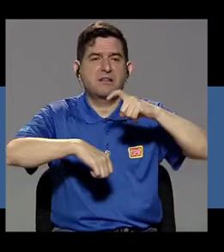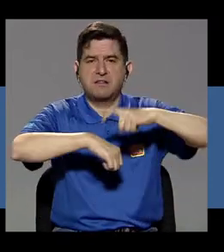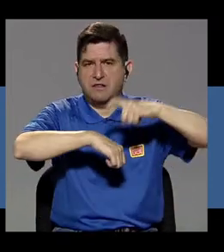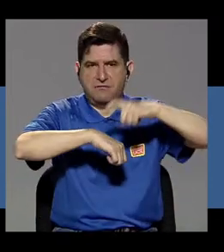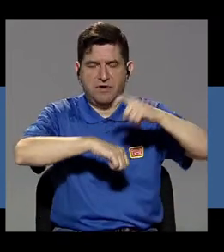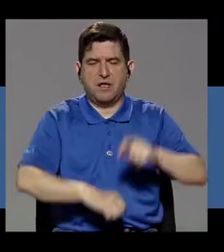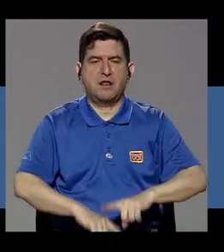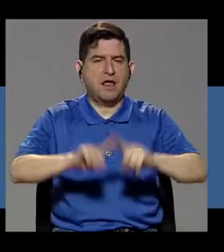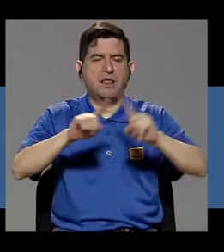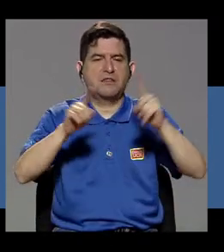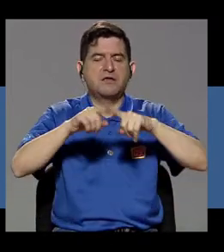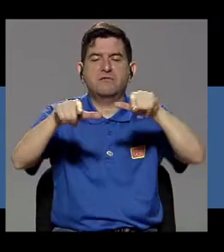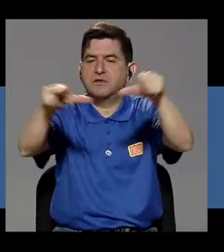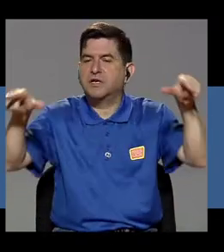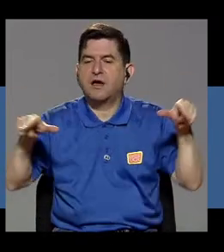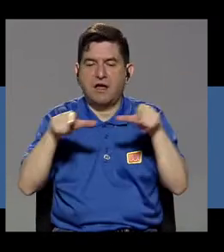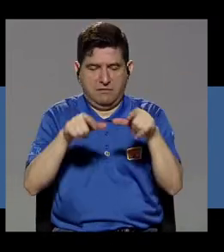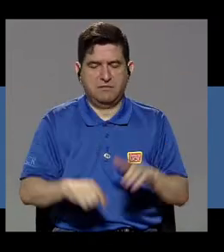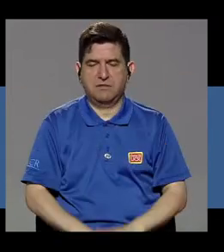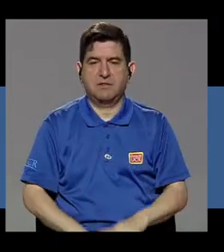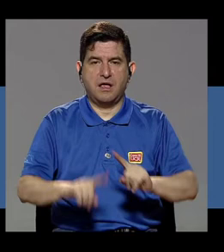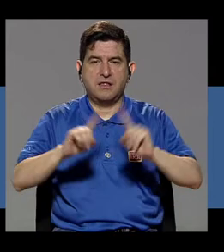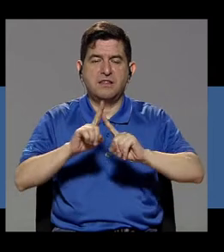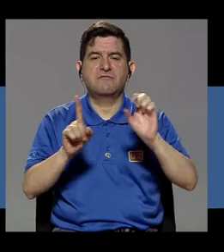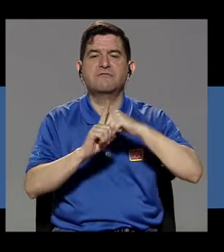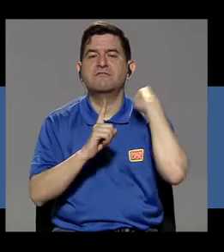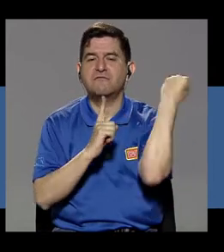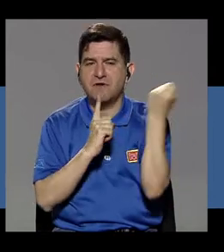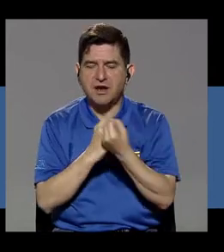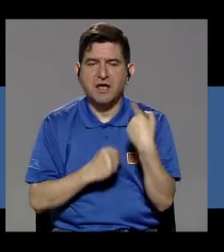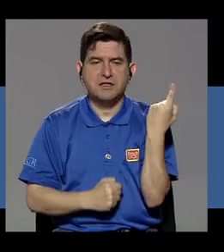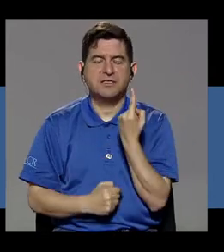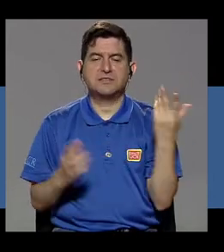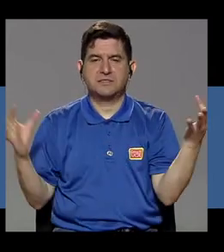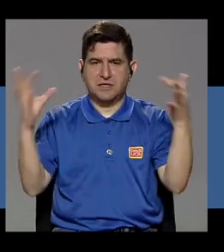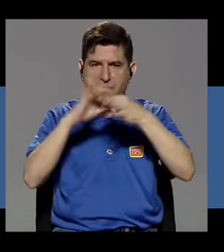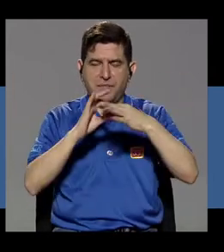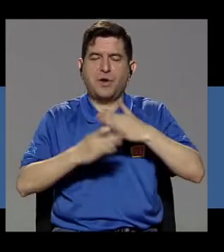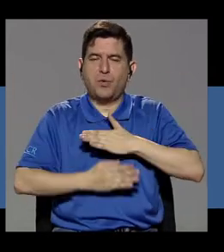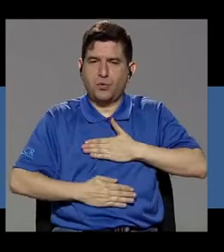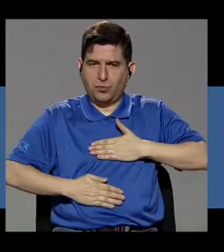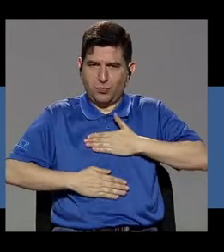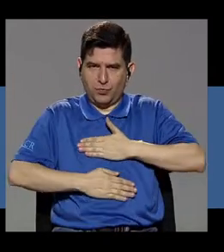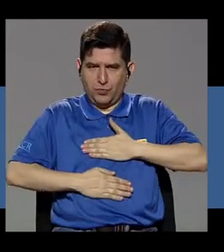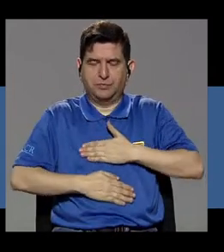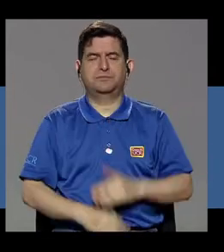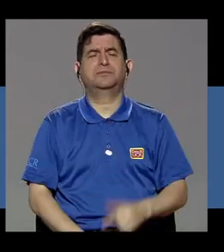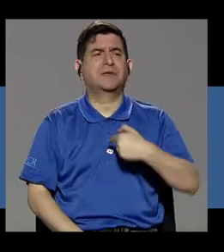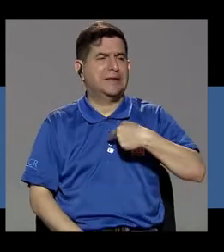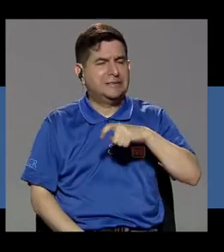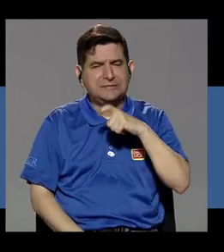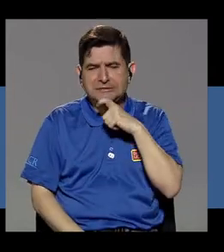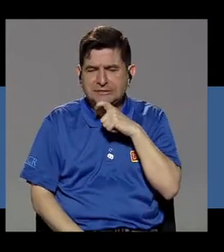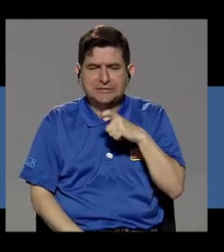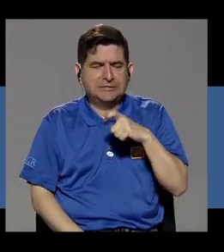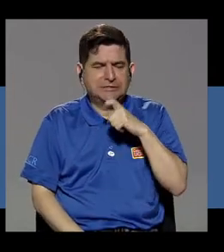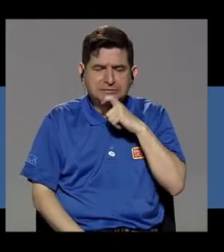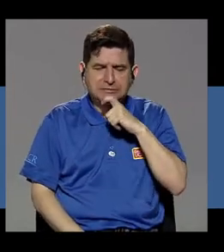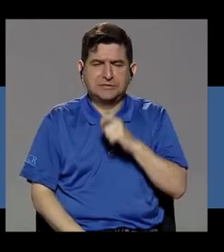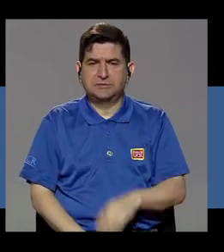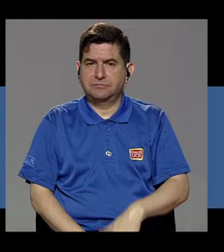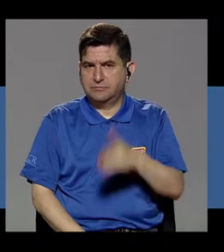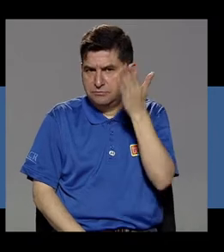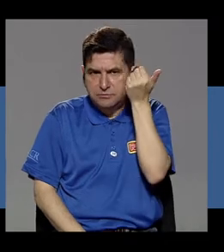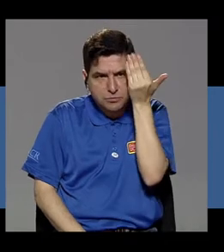momentos, en diferentes espacios y en distintas situaciones. Siempre está relacionado con el placer. Entonces, a mí me costó un poco porque,